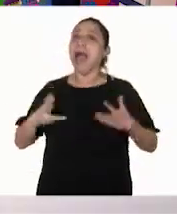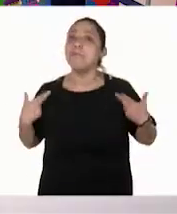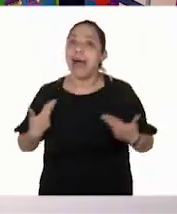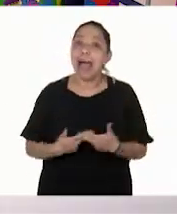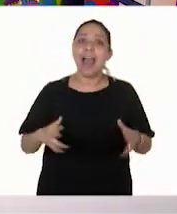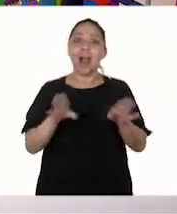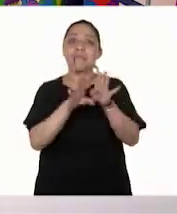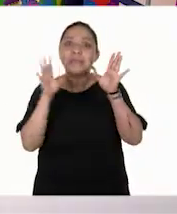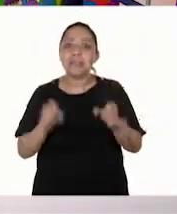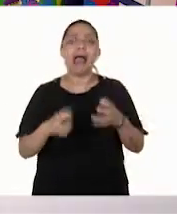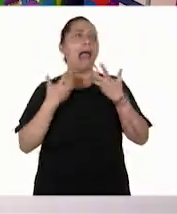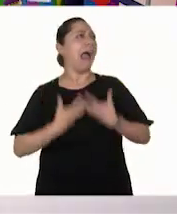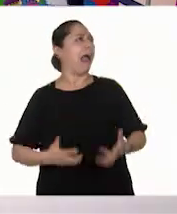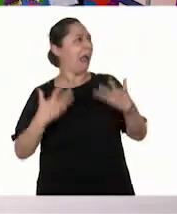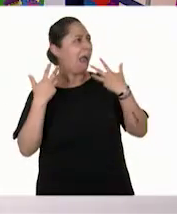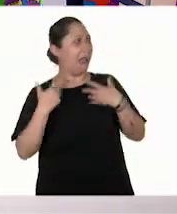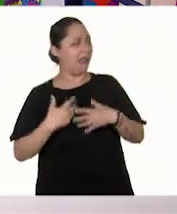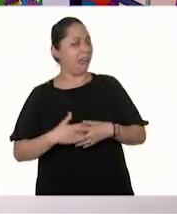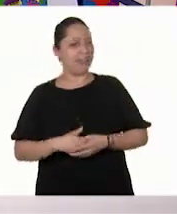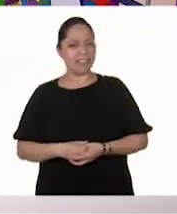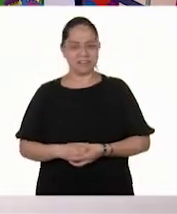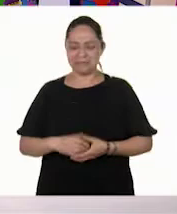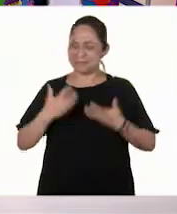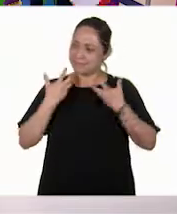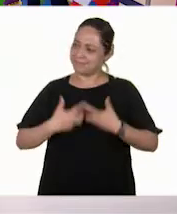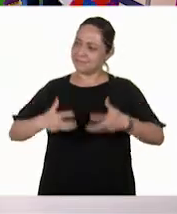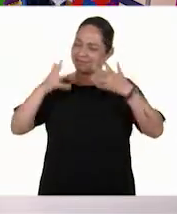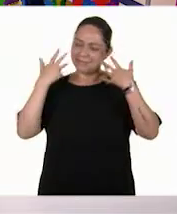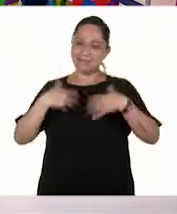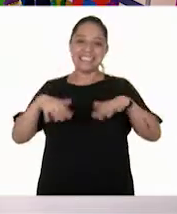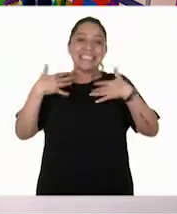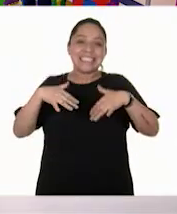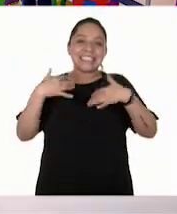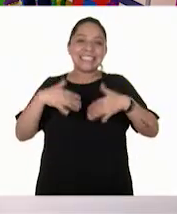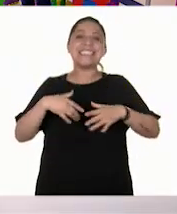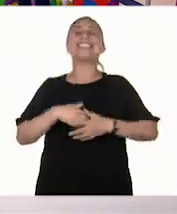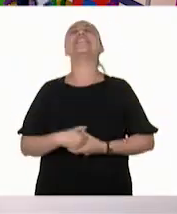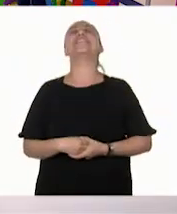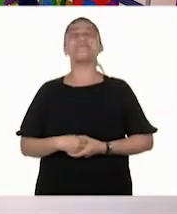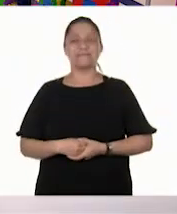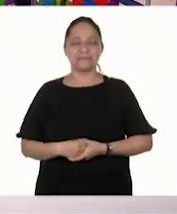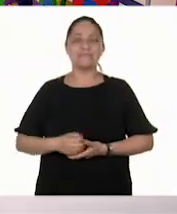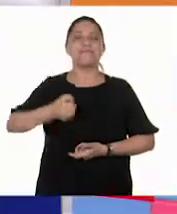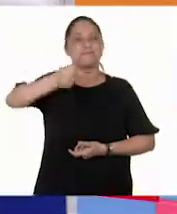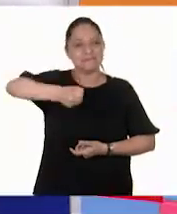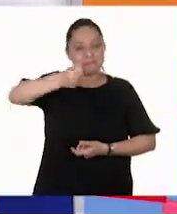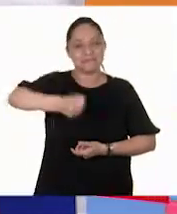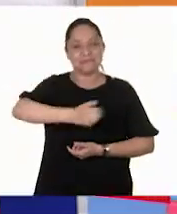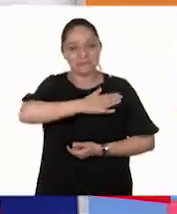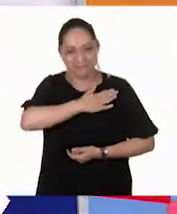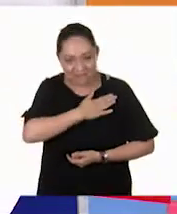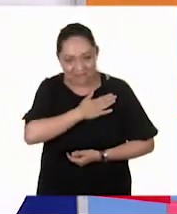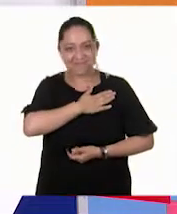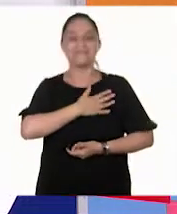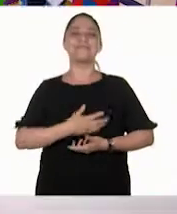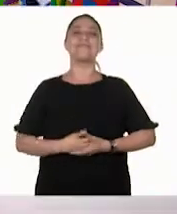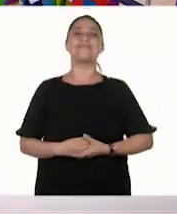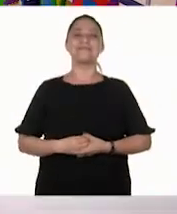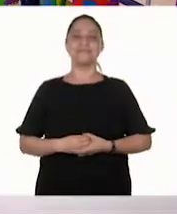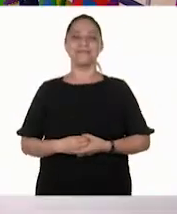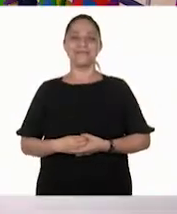estás? ¡Qué gusto saludarte! Me asustaste y seguramente a todas y todas también. ¡Te saludo, Pepe! ¡Con el corazón!